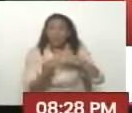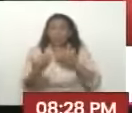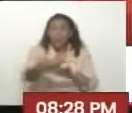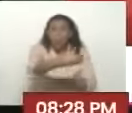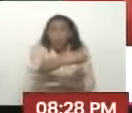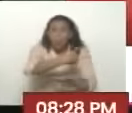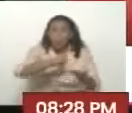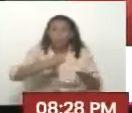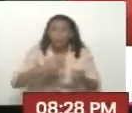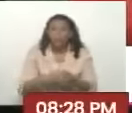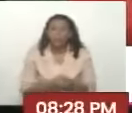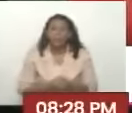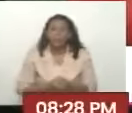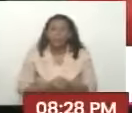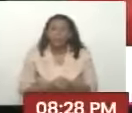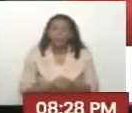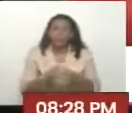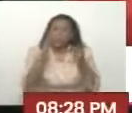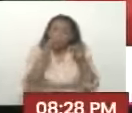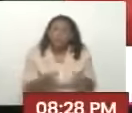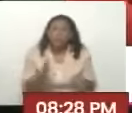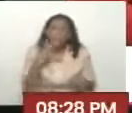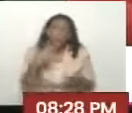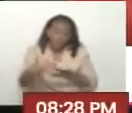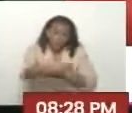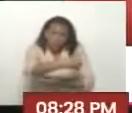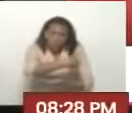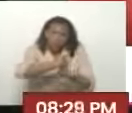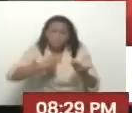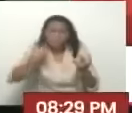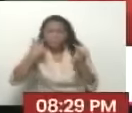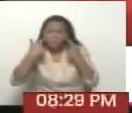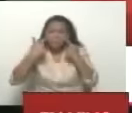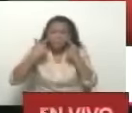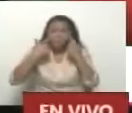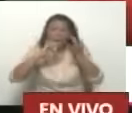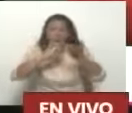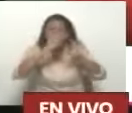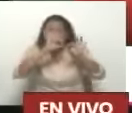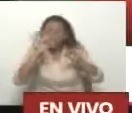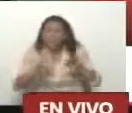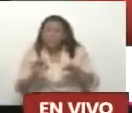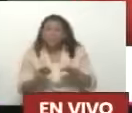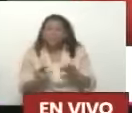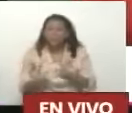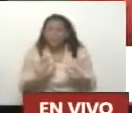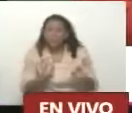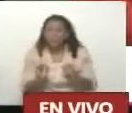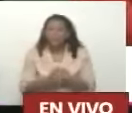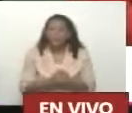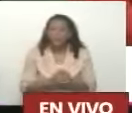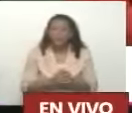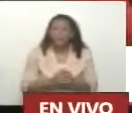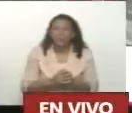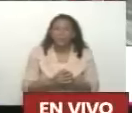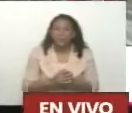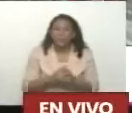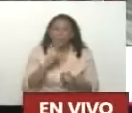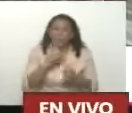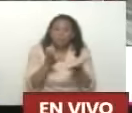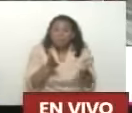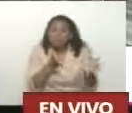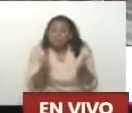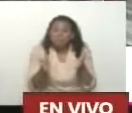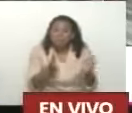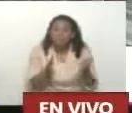marginal No es oficial Pero si le hicimos Un seguimiento Pues uno está ahí Activo En los grupos Va apunteando ese